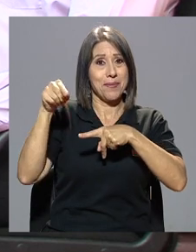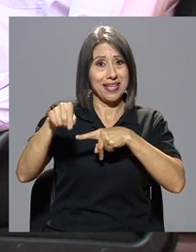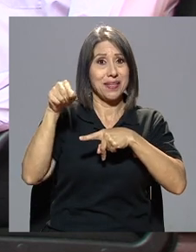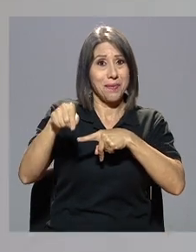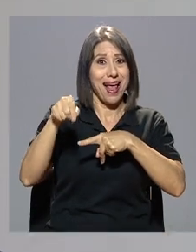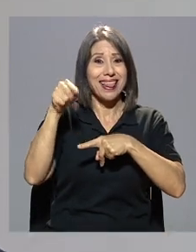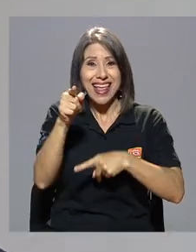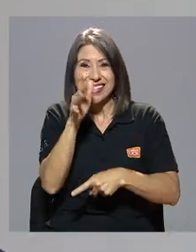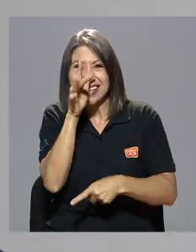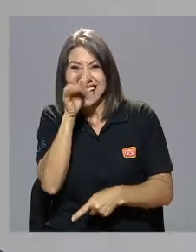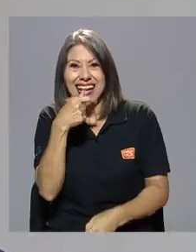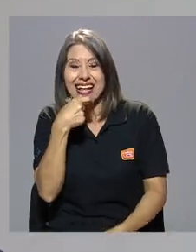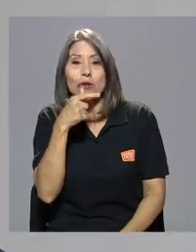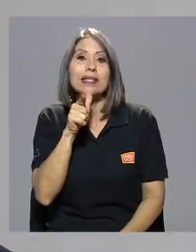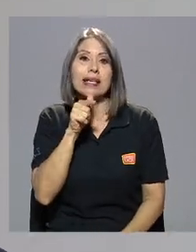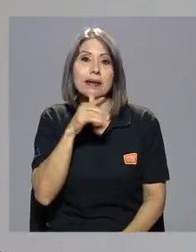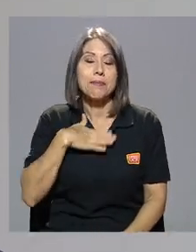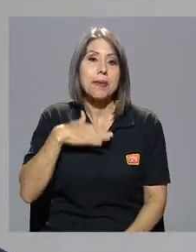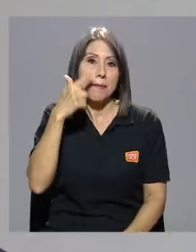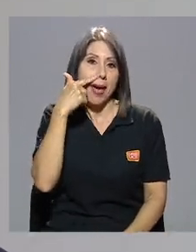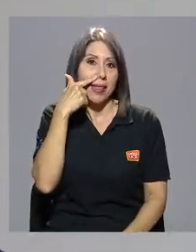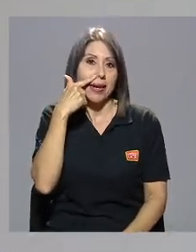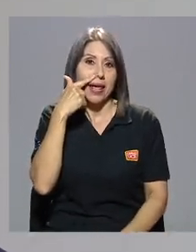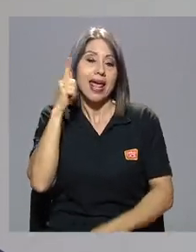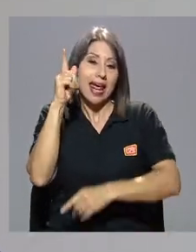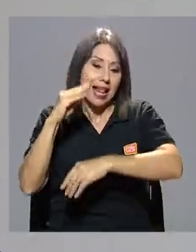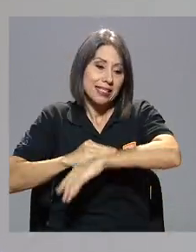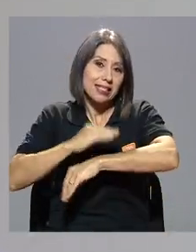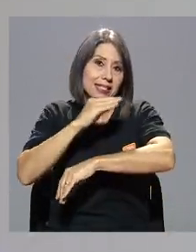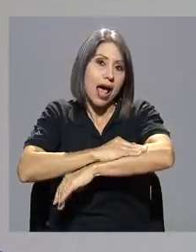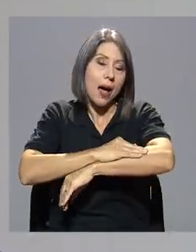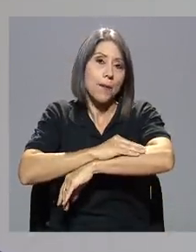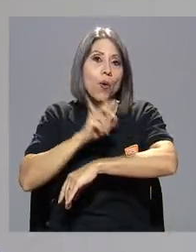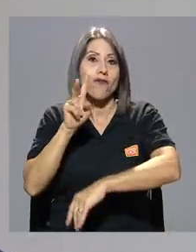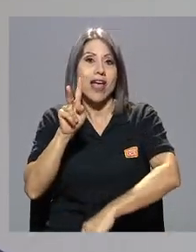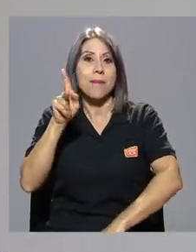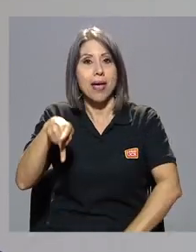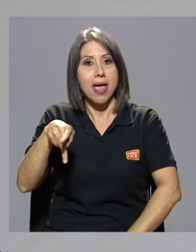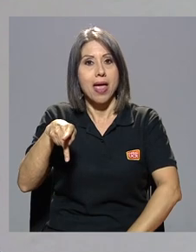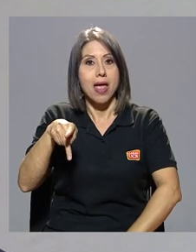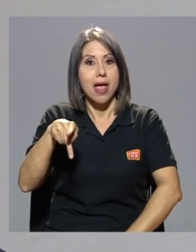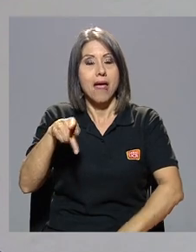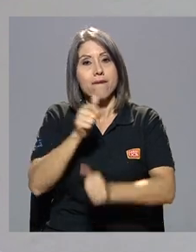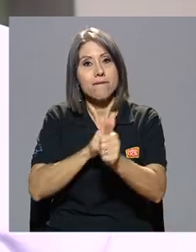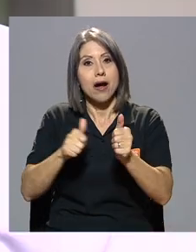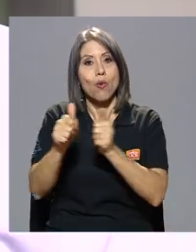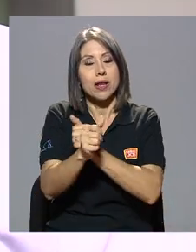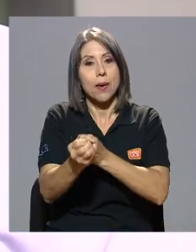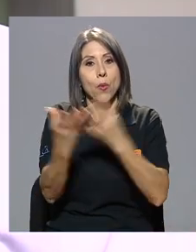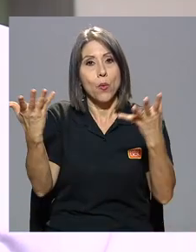caricaturas era mi padre. Y era el sapo BP, el sapo vanguardia popular.